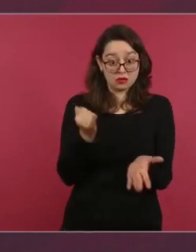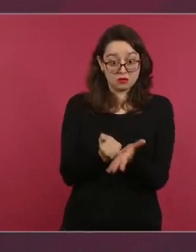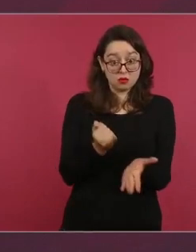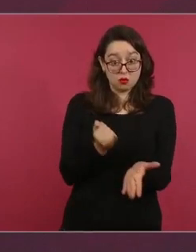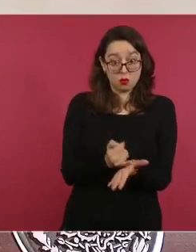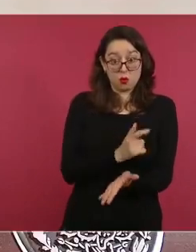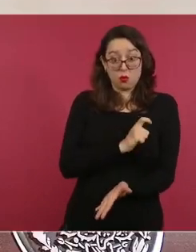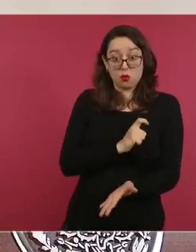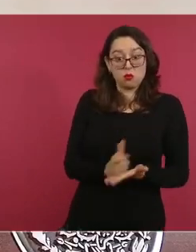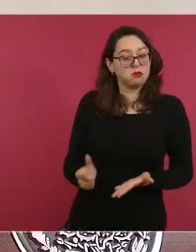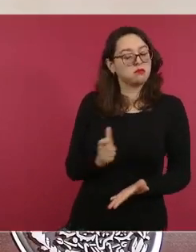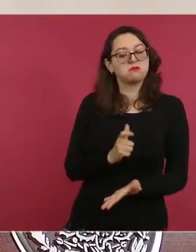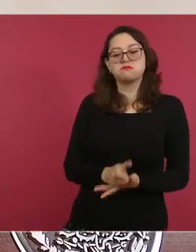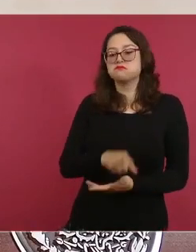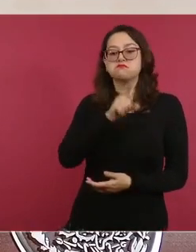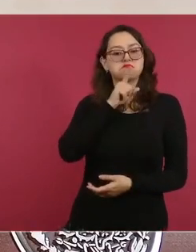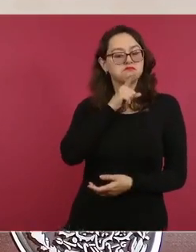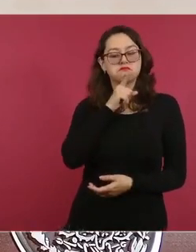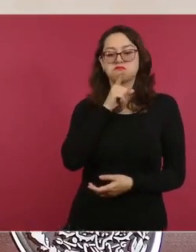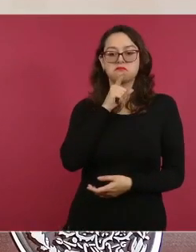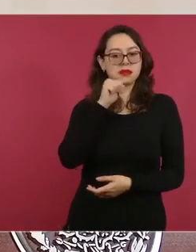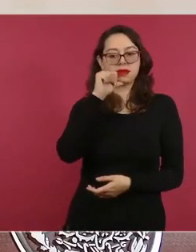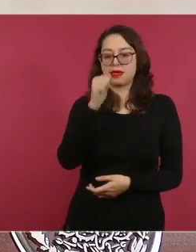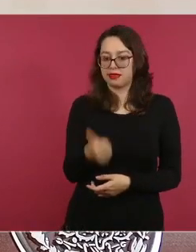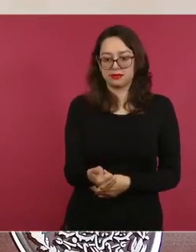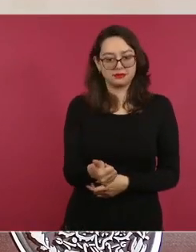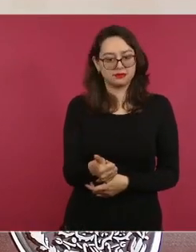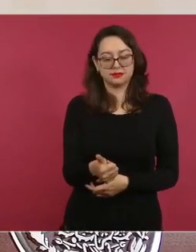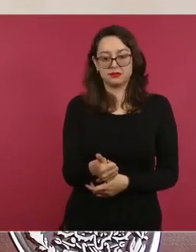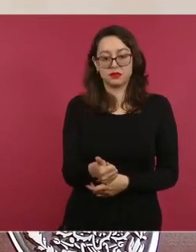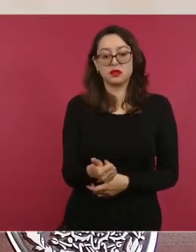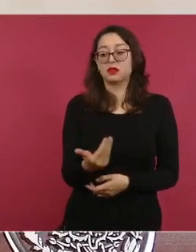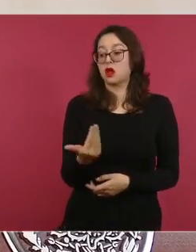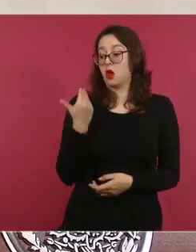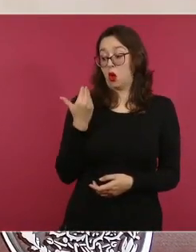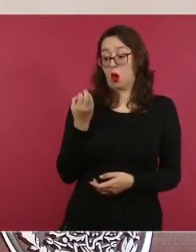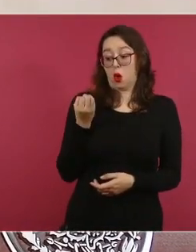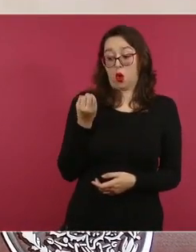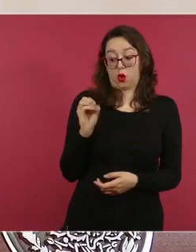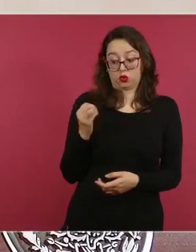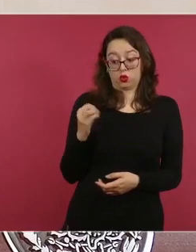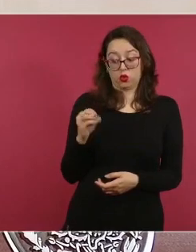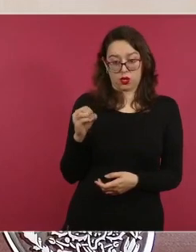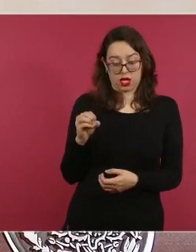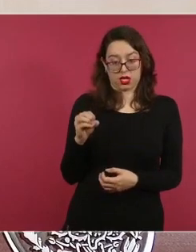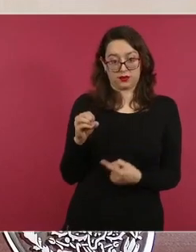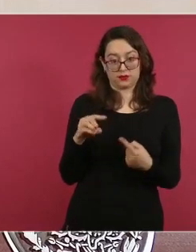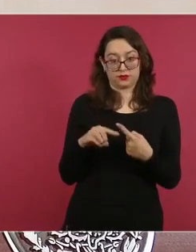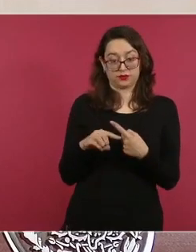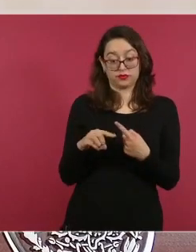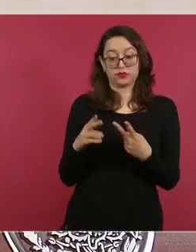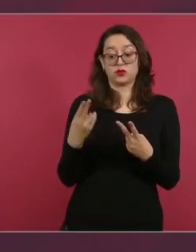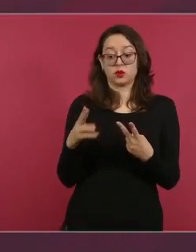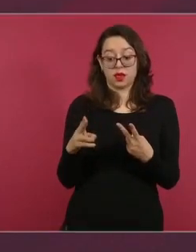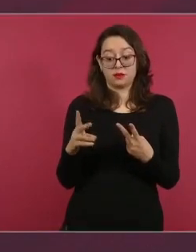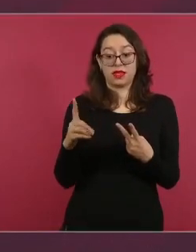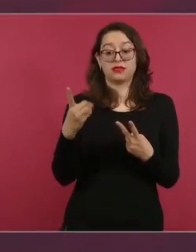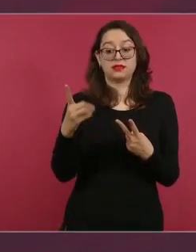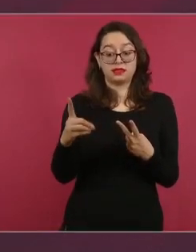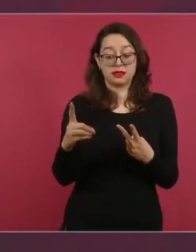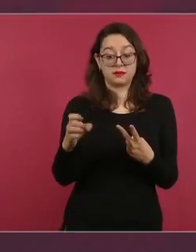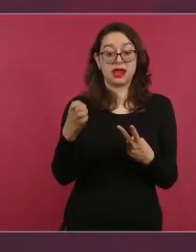desde octubre, desde octubre, mes pasado hasta febrero de